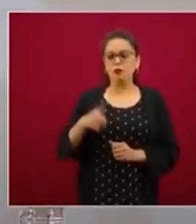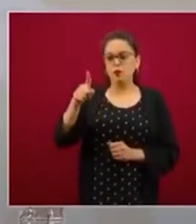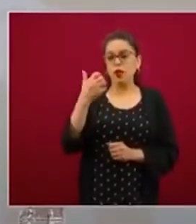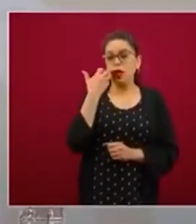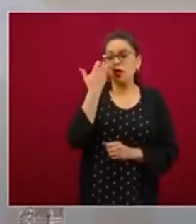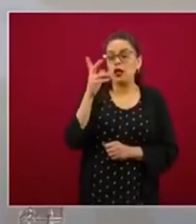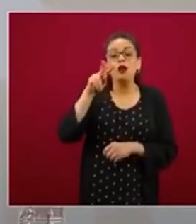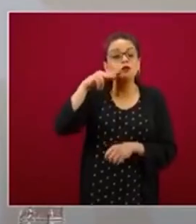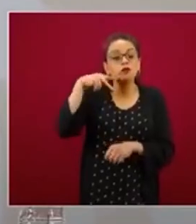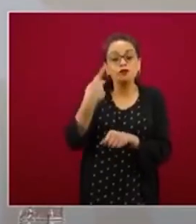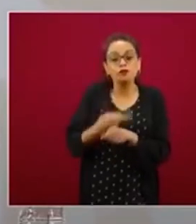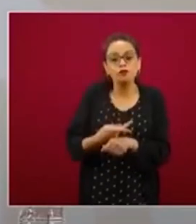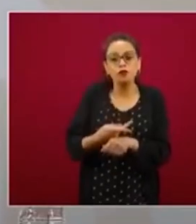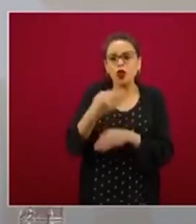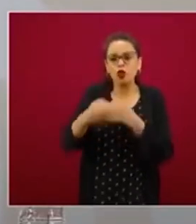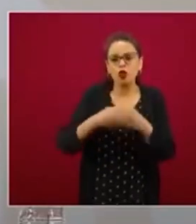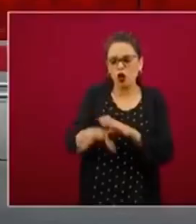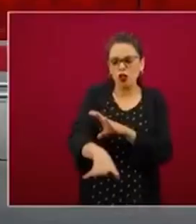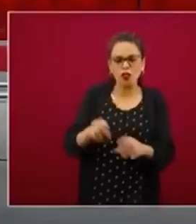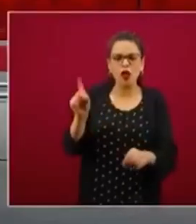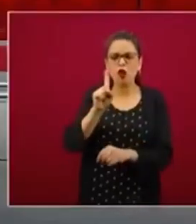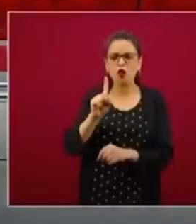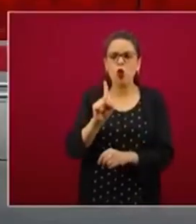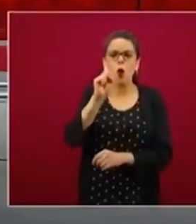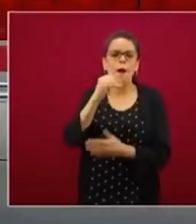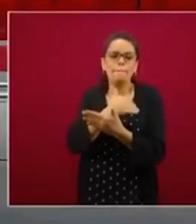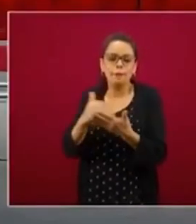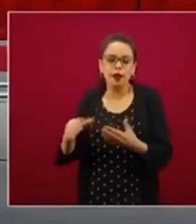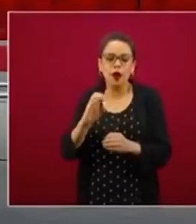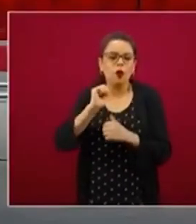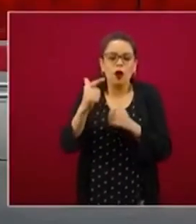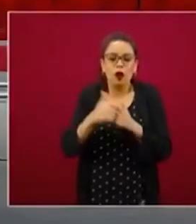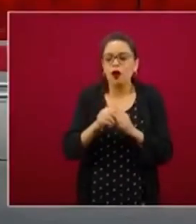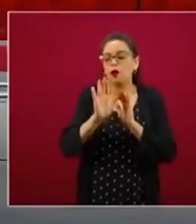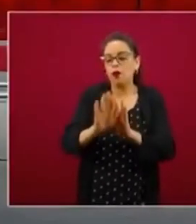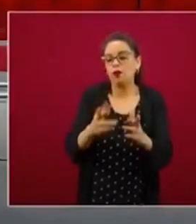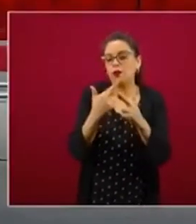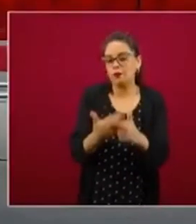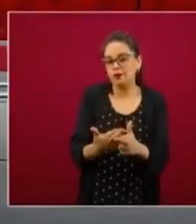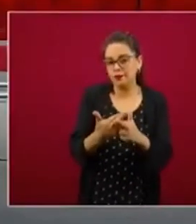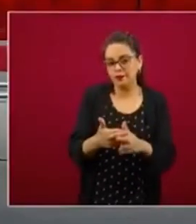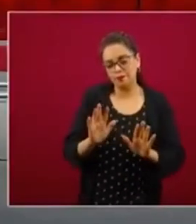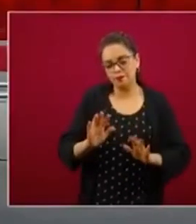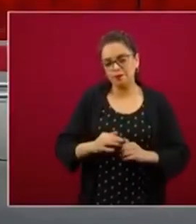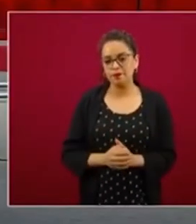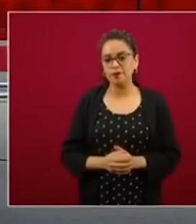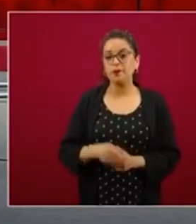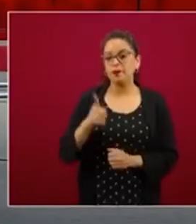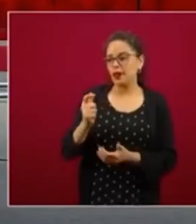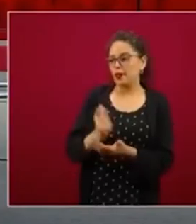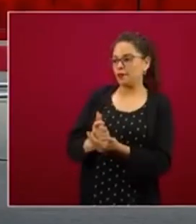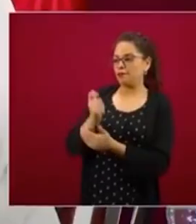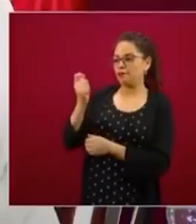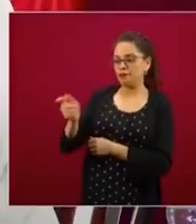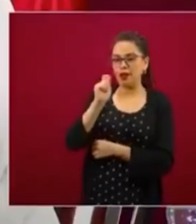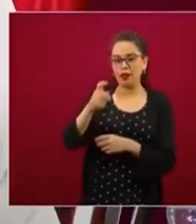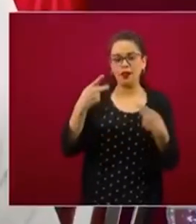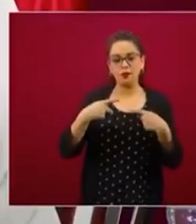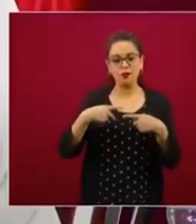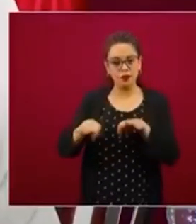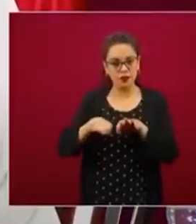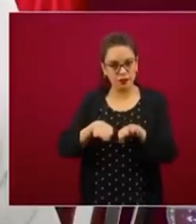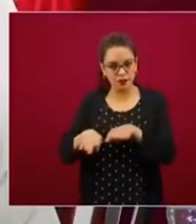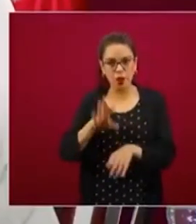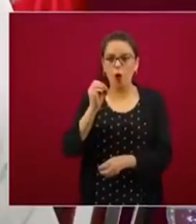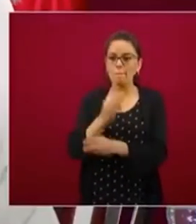voluntariamente y entonces así empezar a pagar nómina, comprar materia